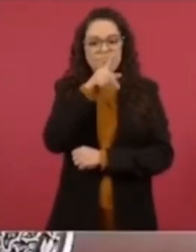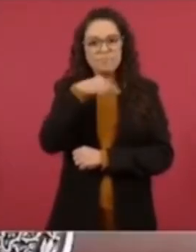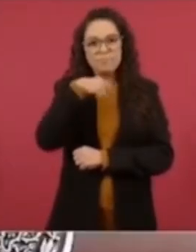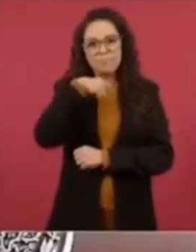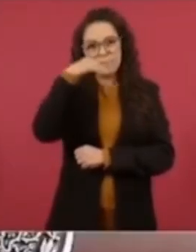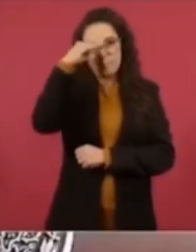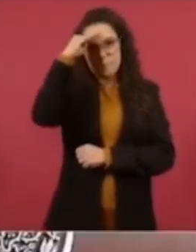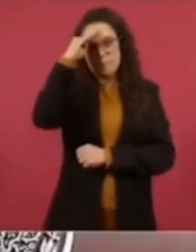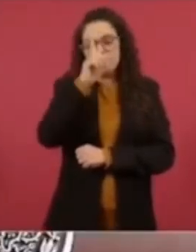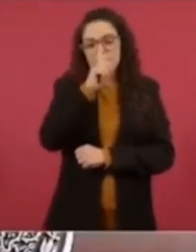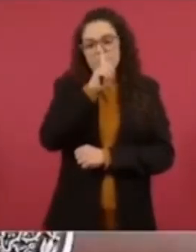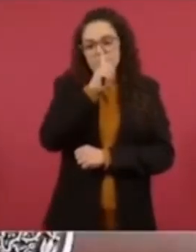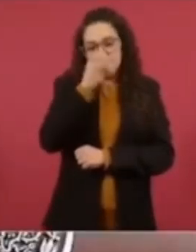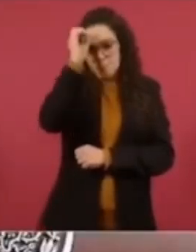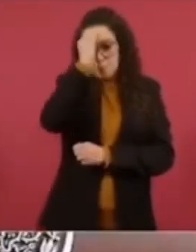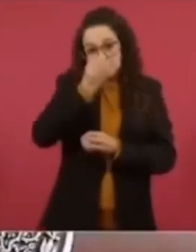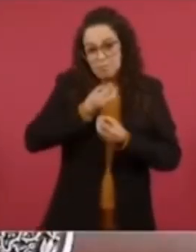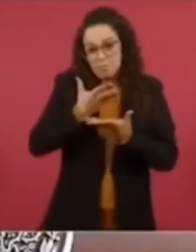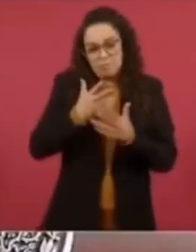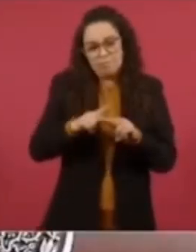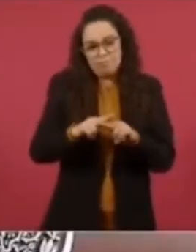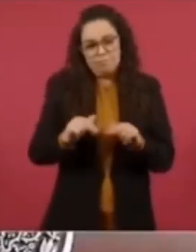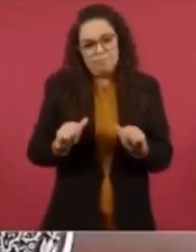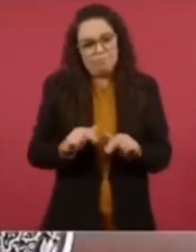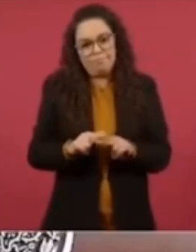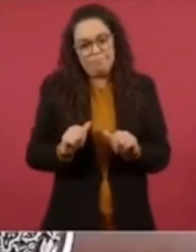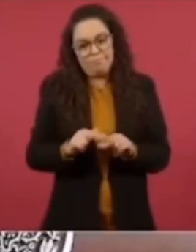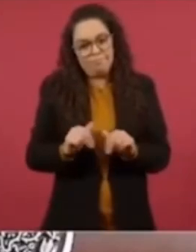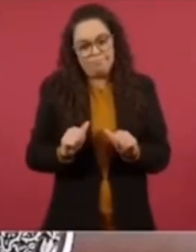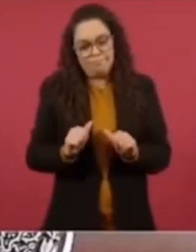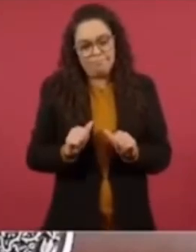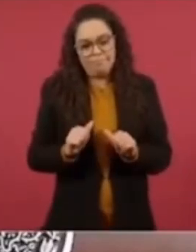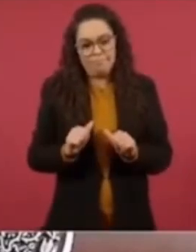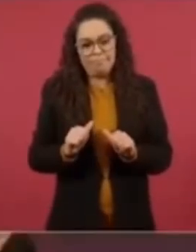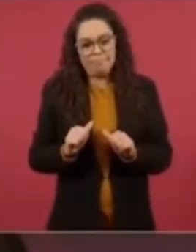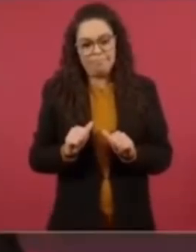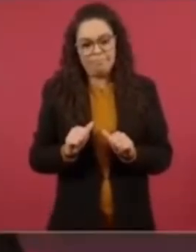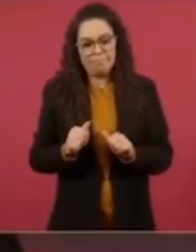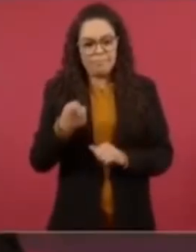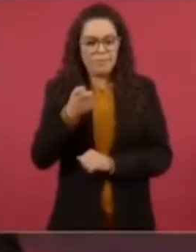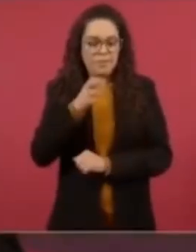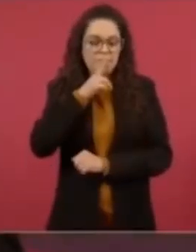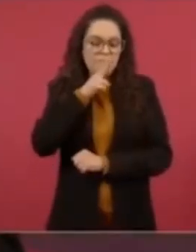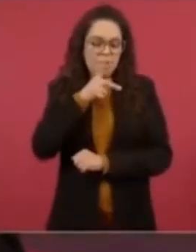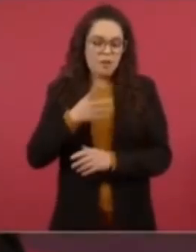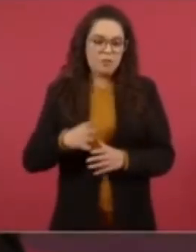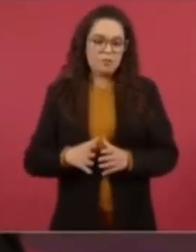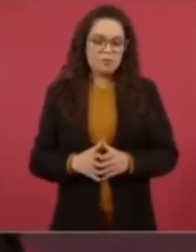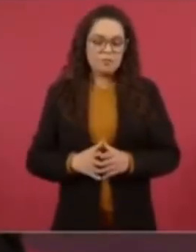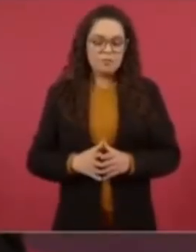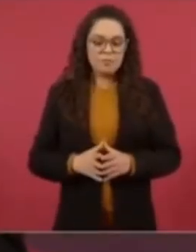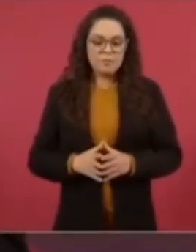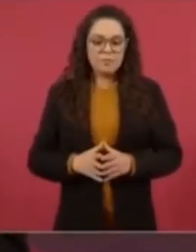y desear que